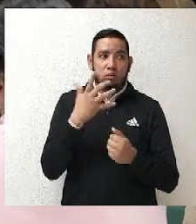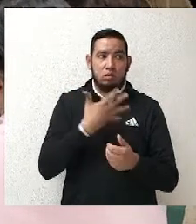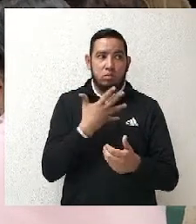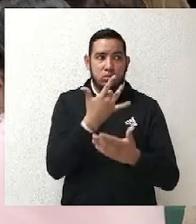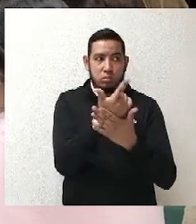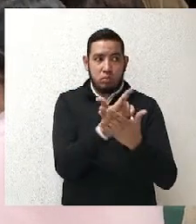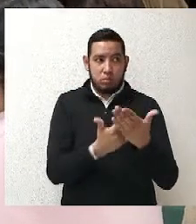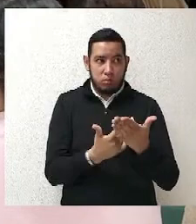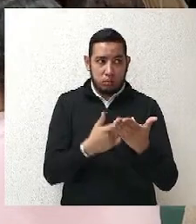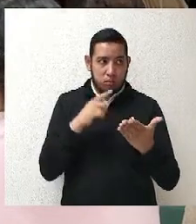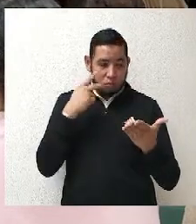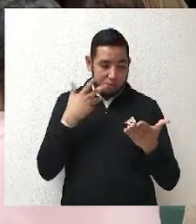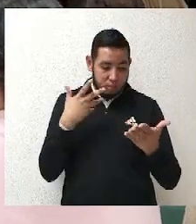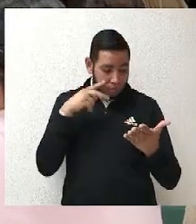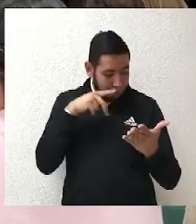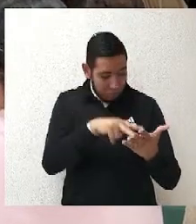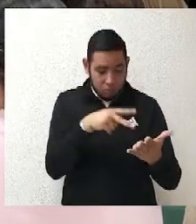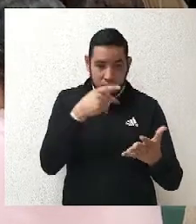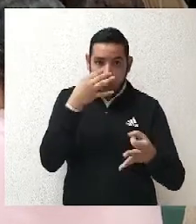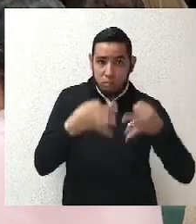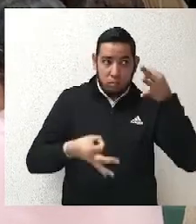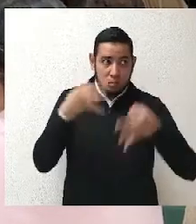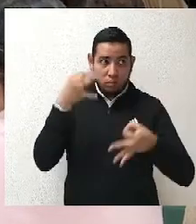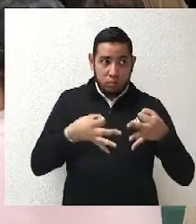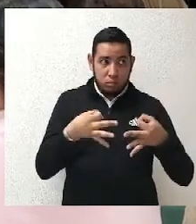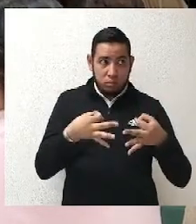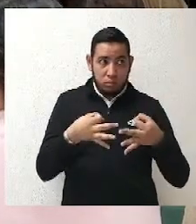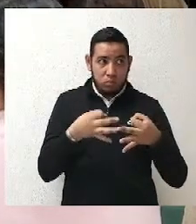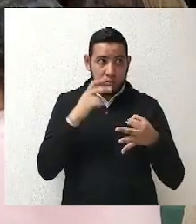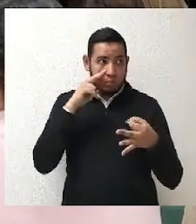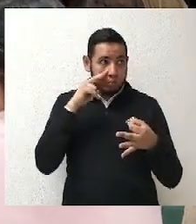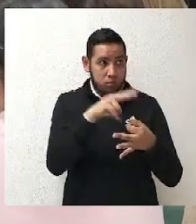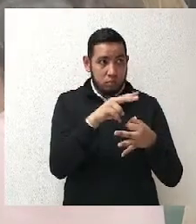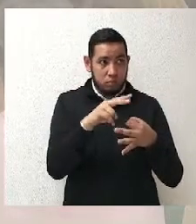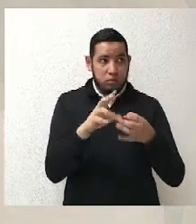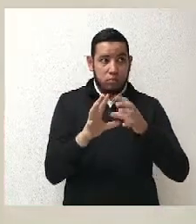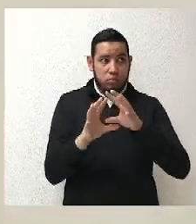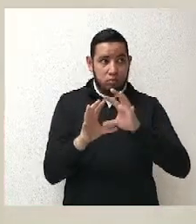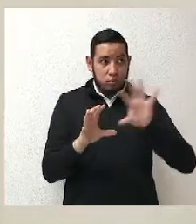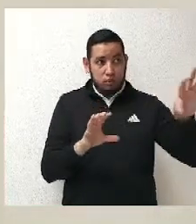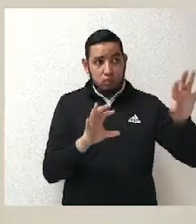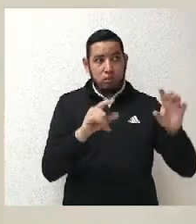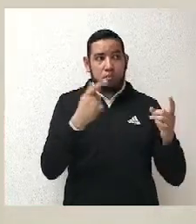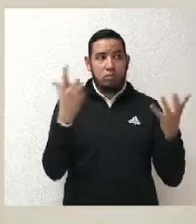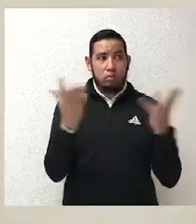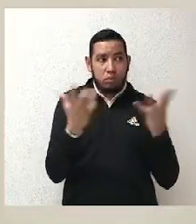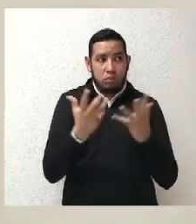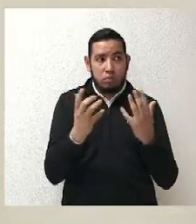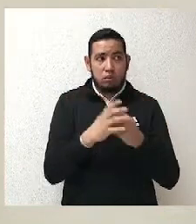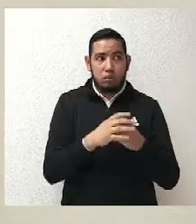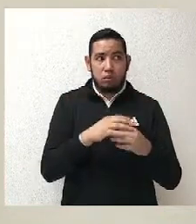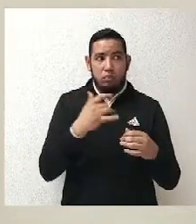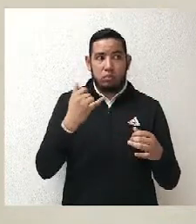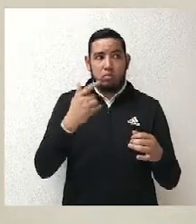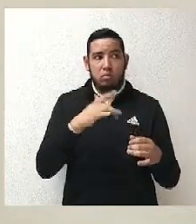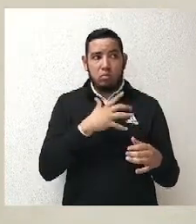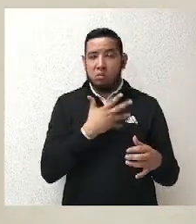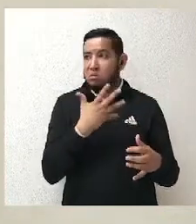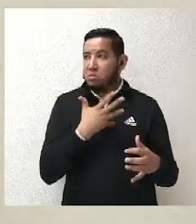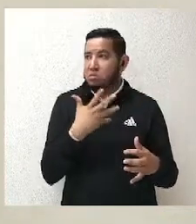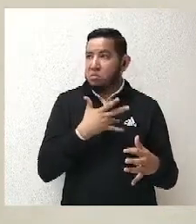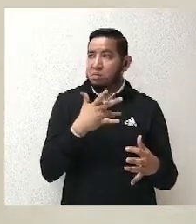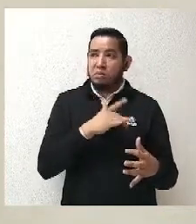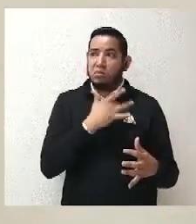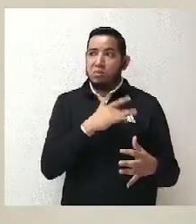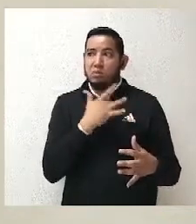la Comisión de Justicia que no analizó. Y ya no hay obligación de analizar los demás agravios, es por eso que se desestima el agravio. Y